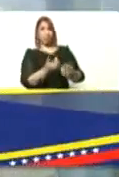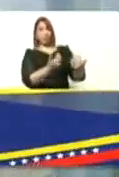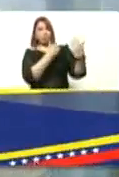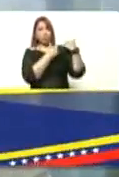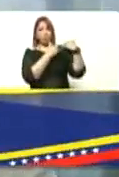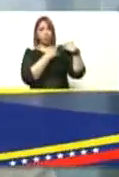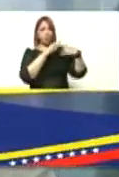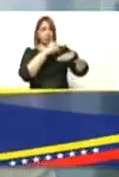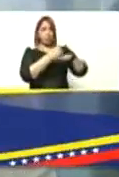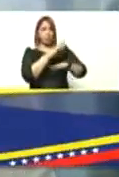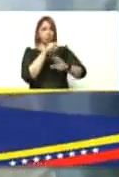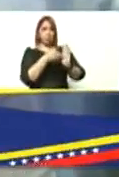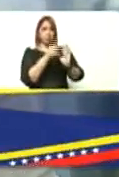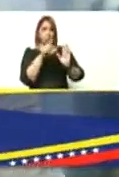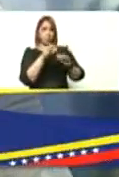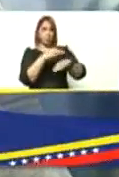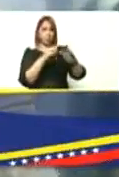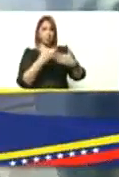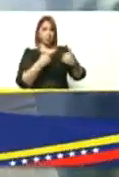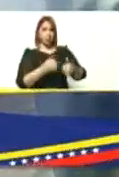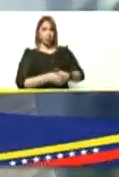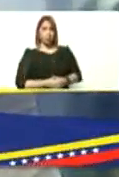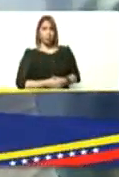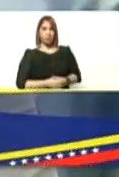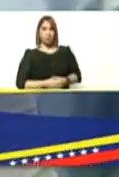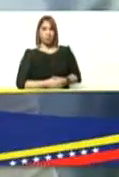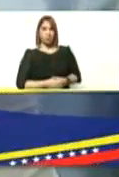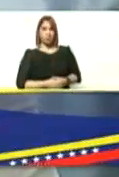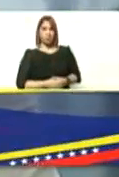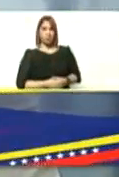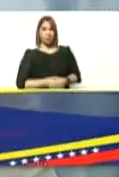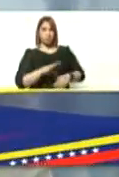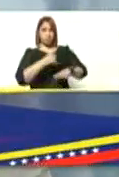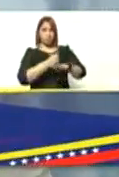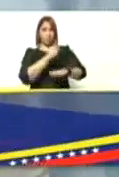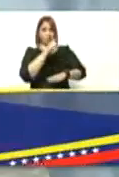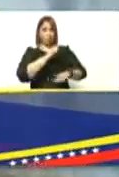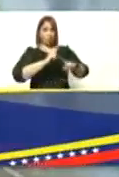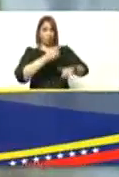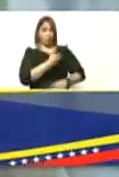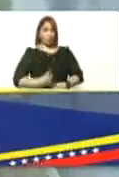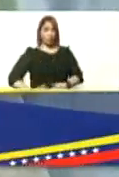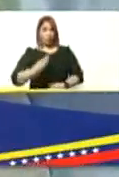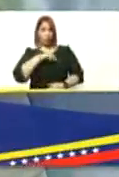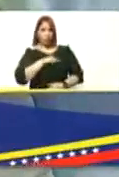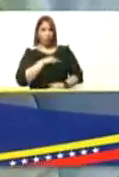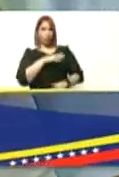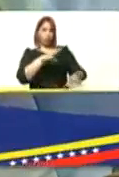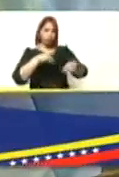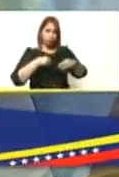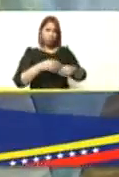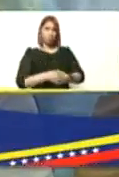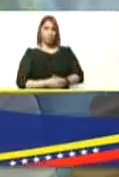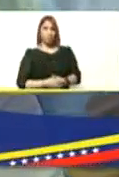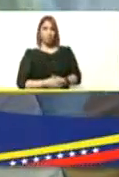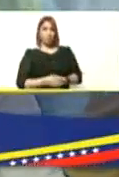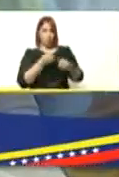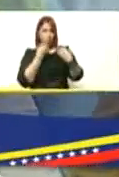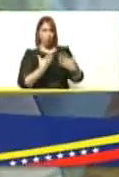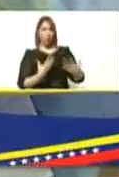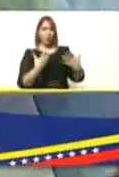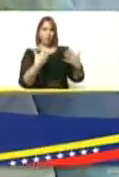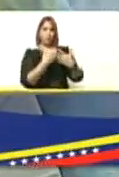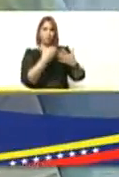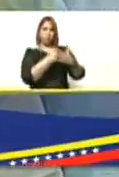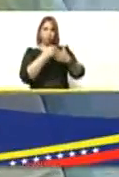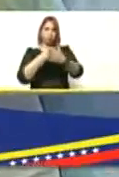dirección nacional del ministerio de salud y desde su dirección presidente nosotros pues hemos asumido como buenos guerreros y